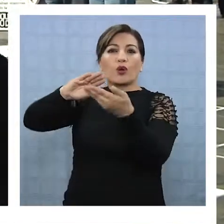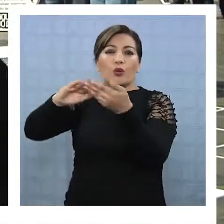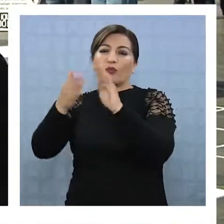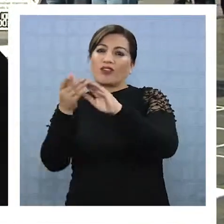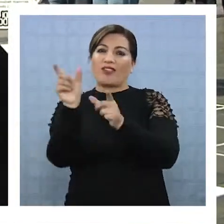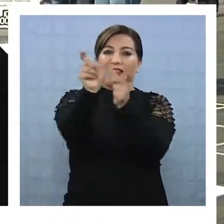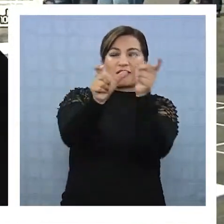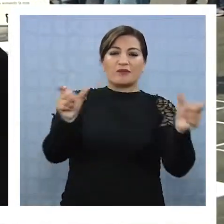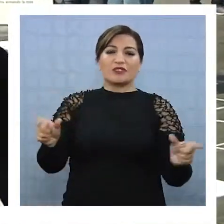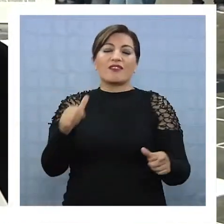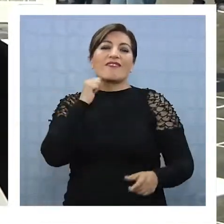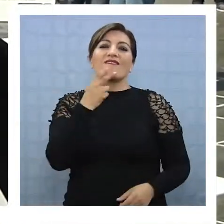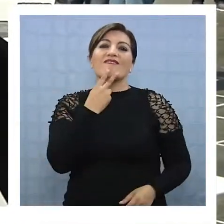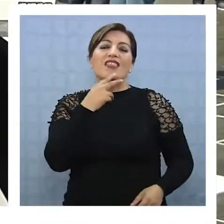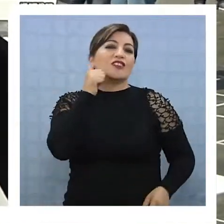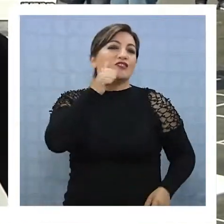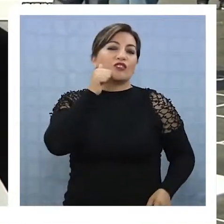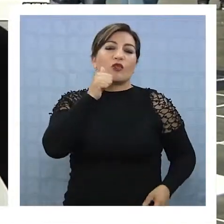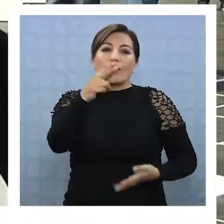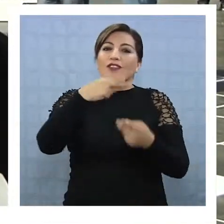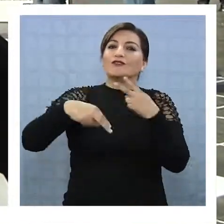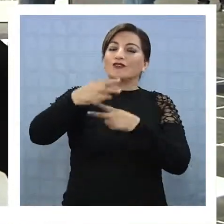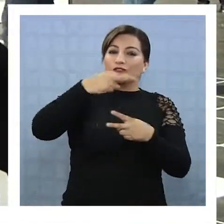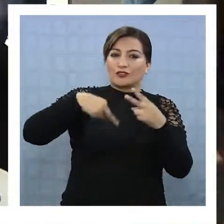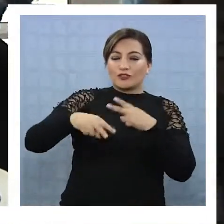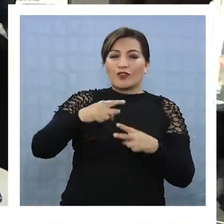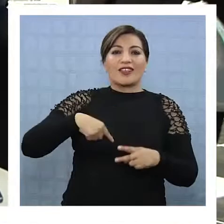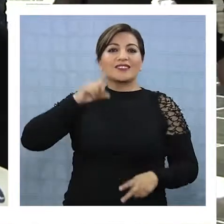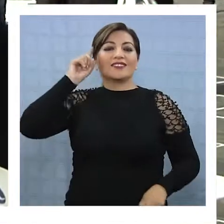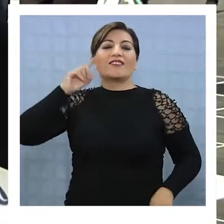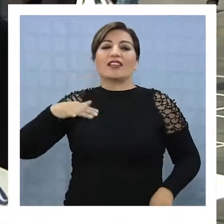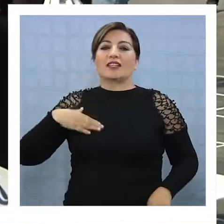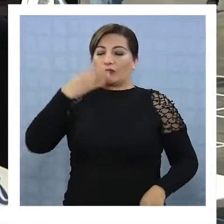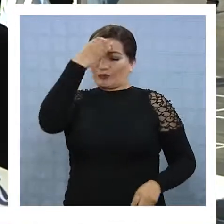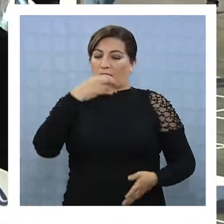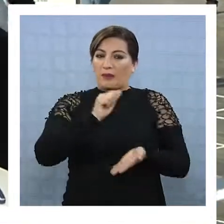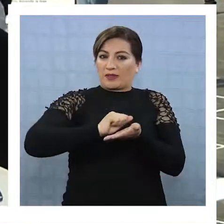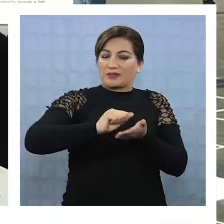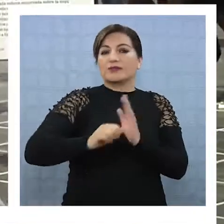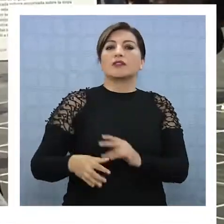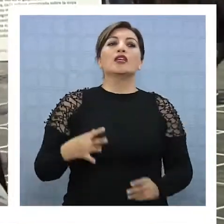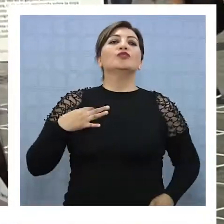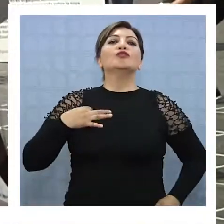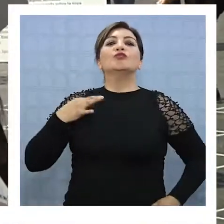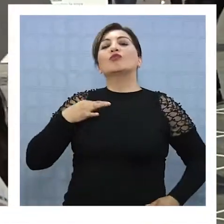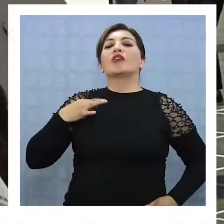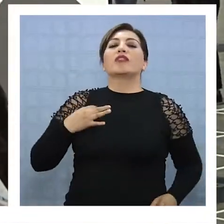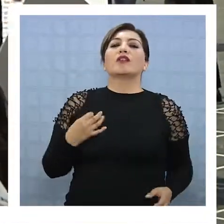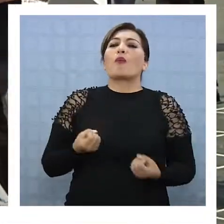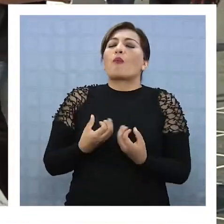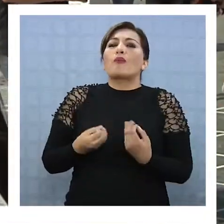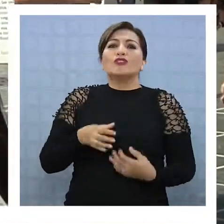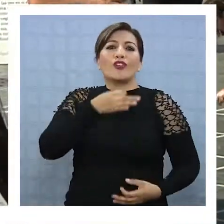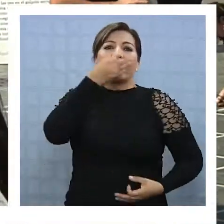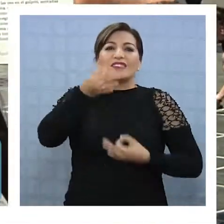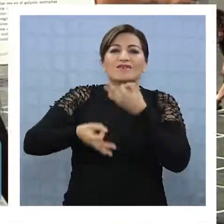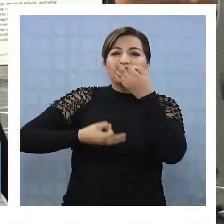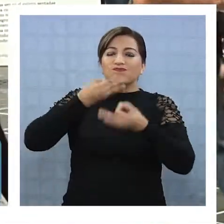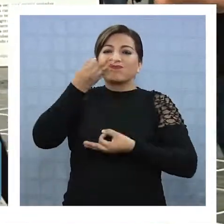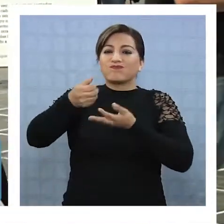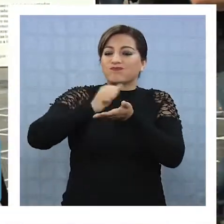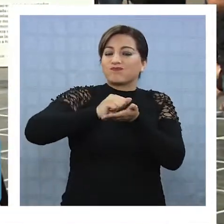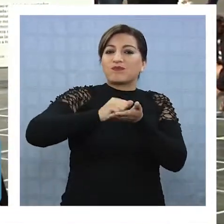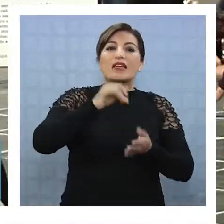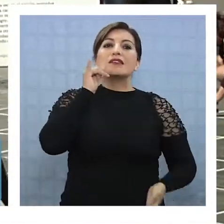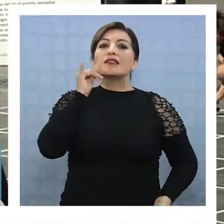lenguaje, de la vida cotidiana, de las historias que en el fondo definen a quien está escribiendo. Los ciudadanos tienen mucho que decir y